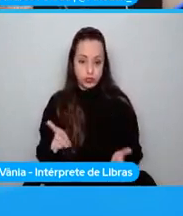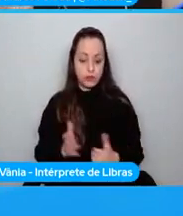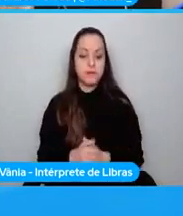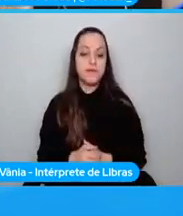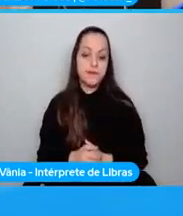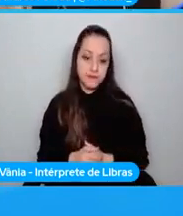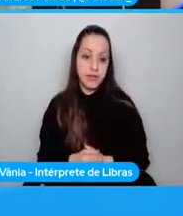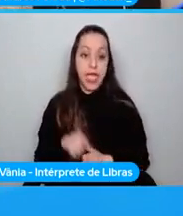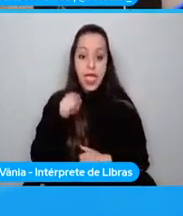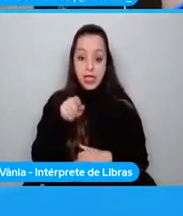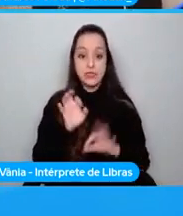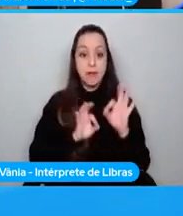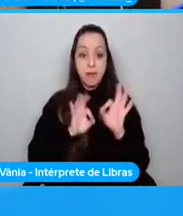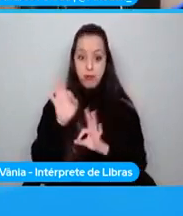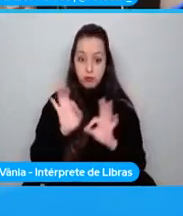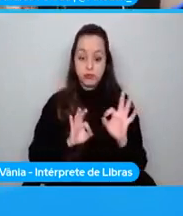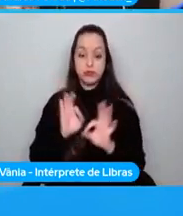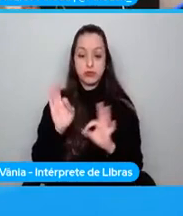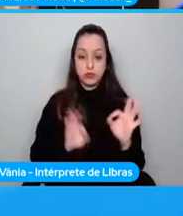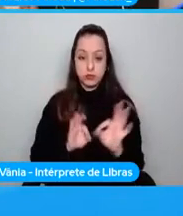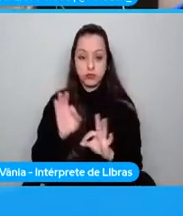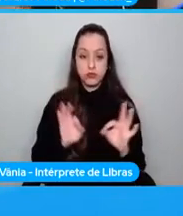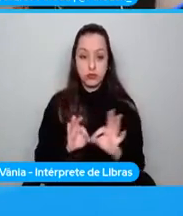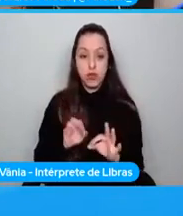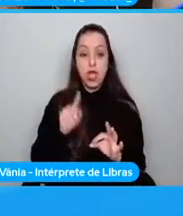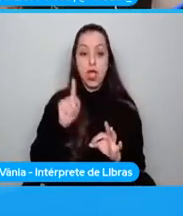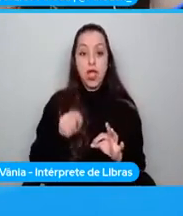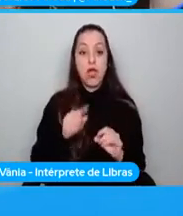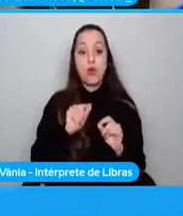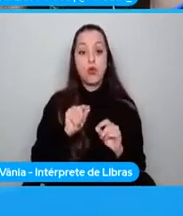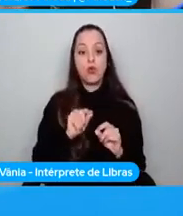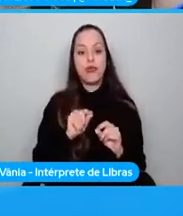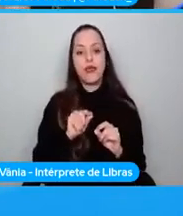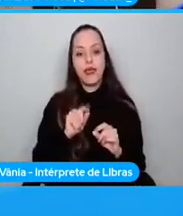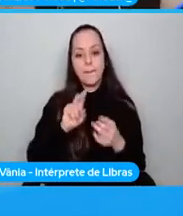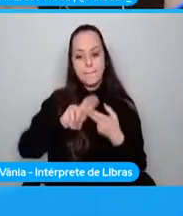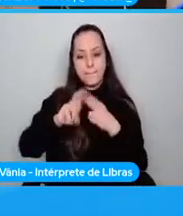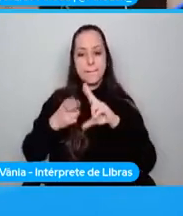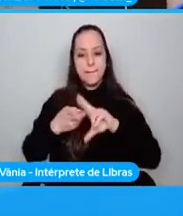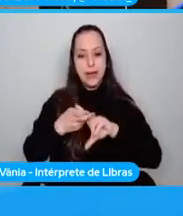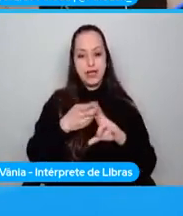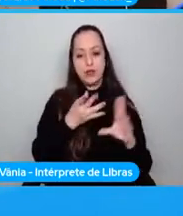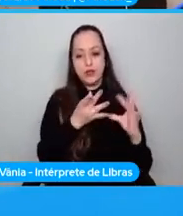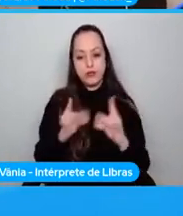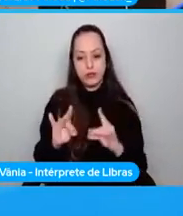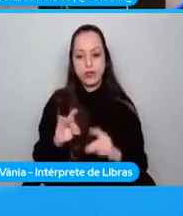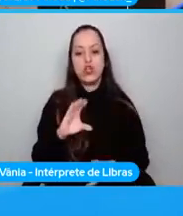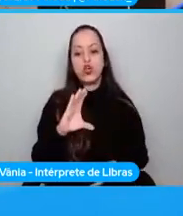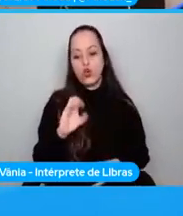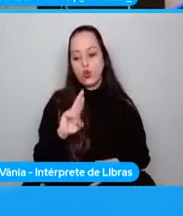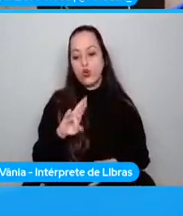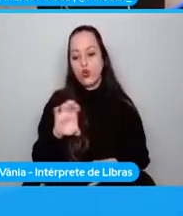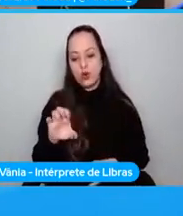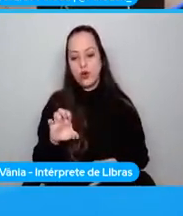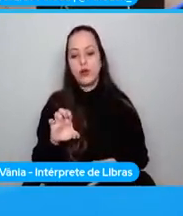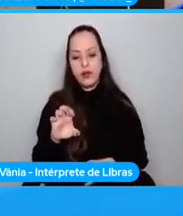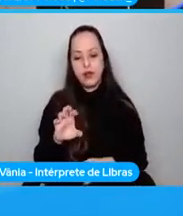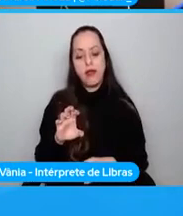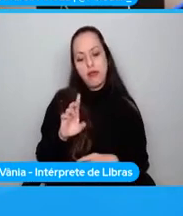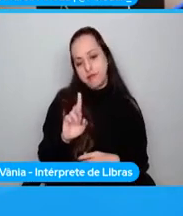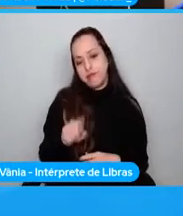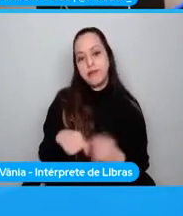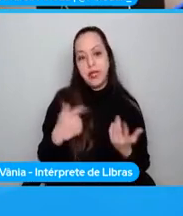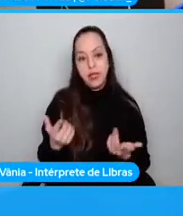que tomó el core de Python y varias librerías, hay un número de